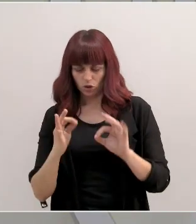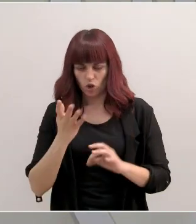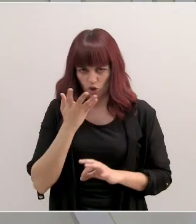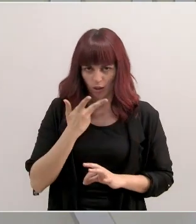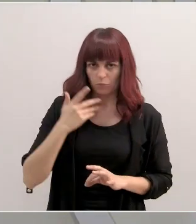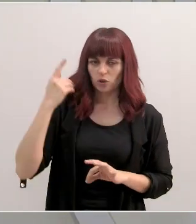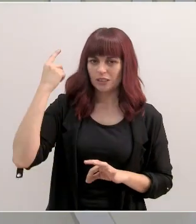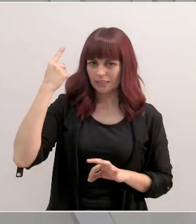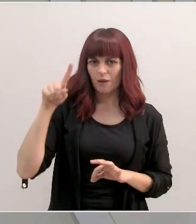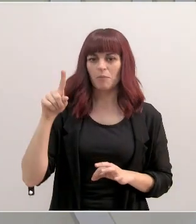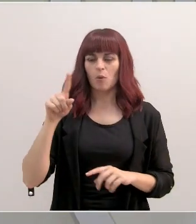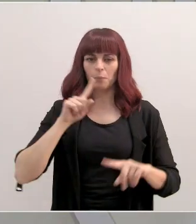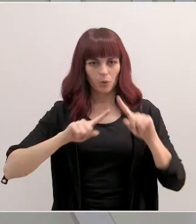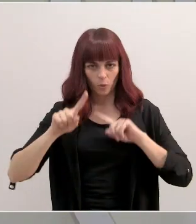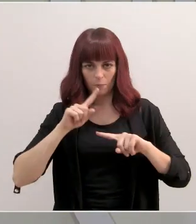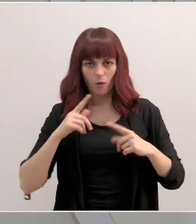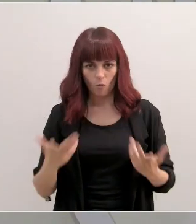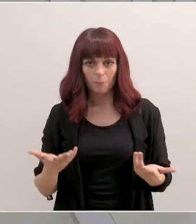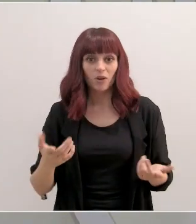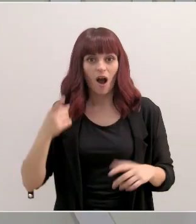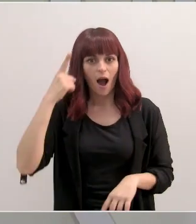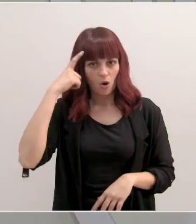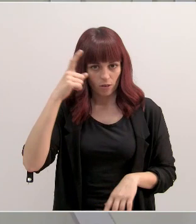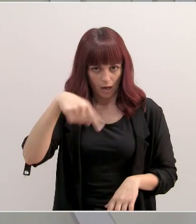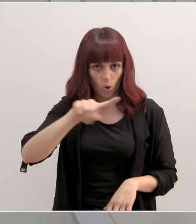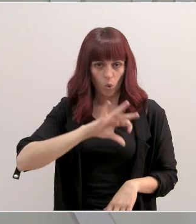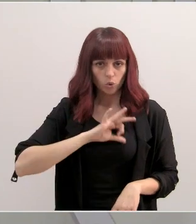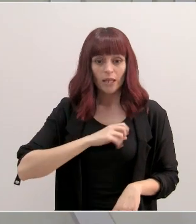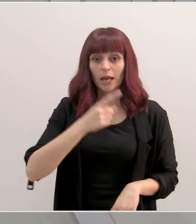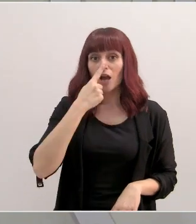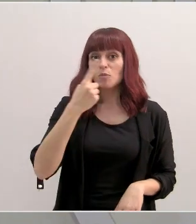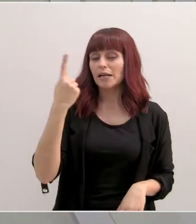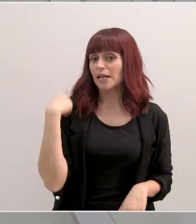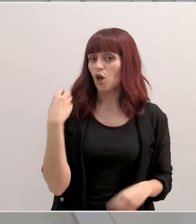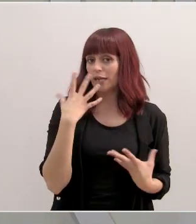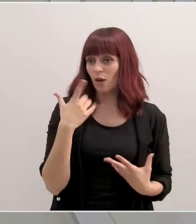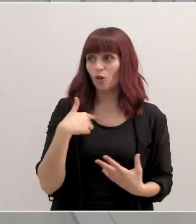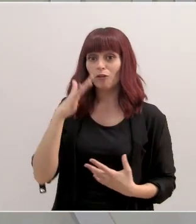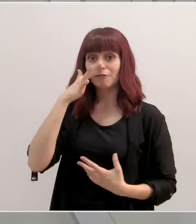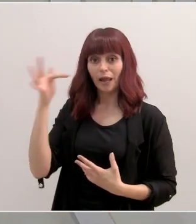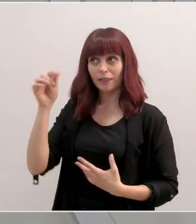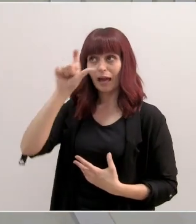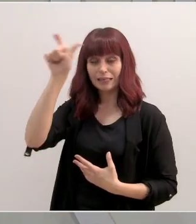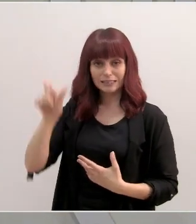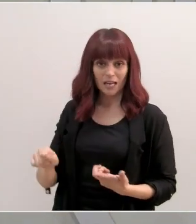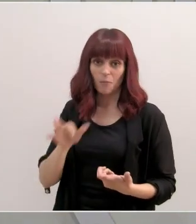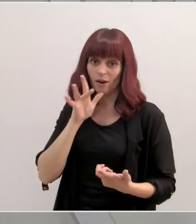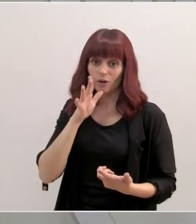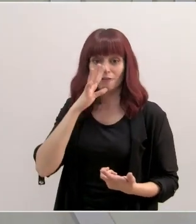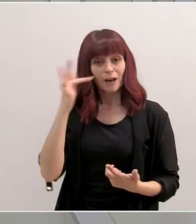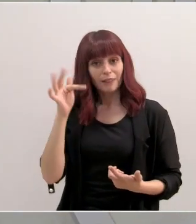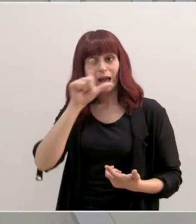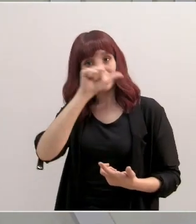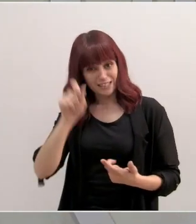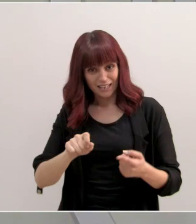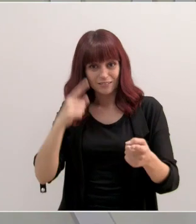sensibles a la problemática. Pero recuerden ustedes cómo estábamos hace un año cuando Francia, Italia, pues ahora Francia y los países del